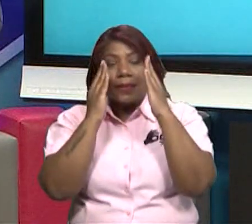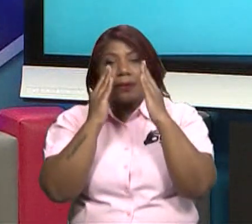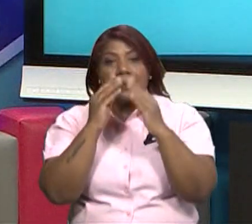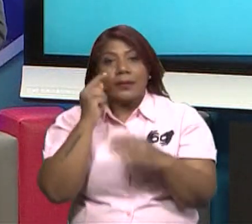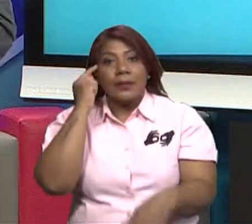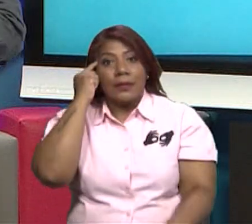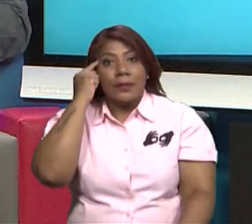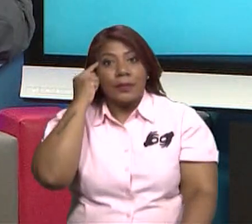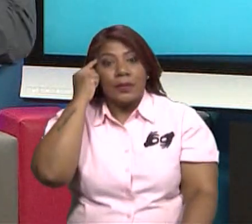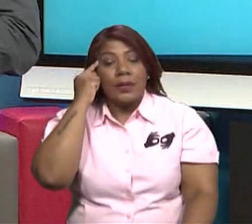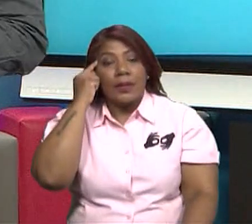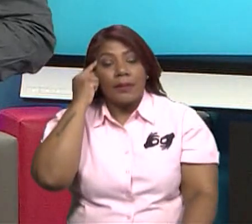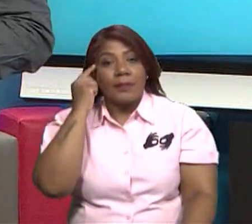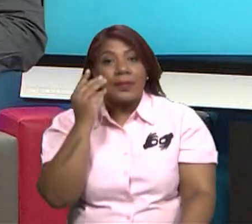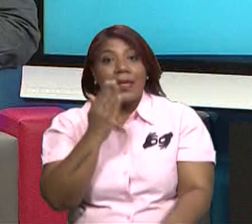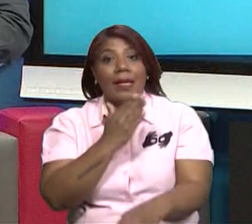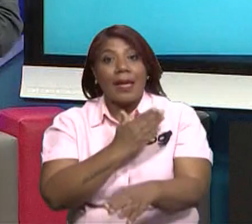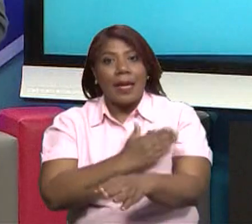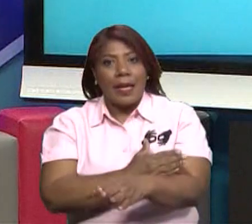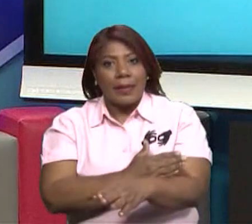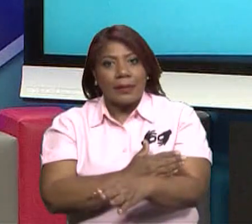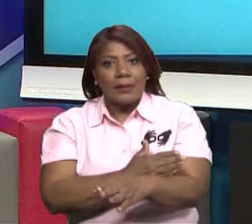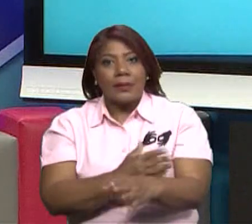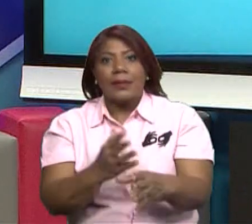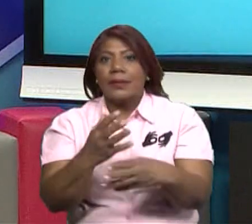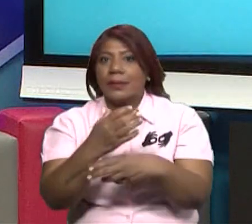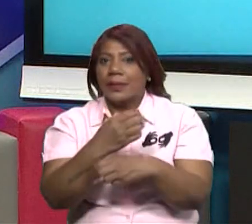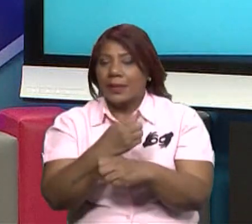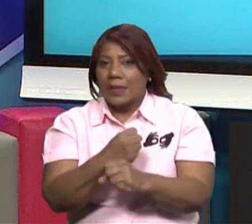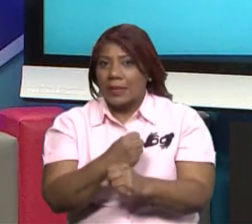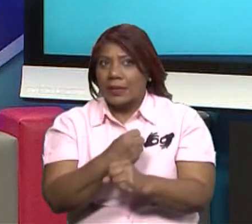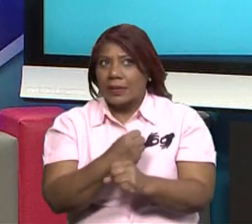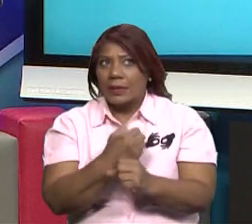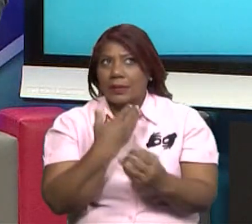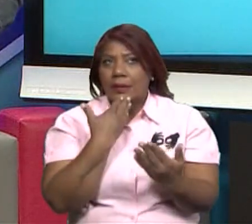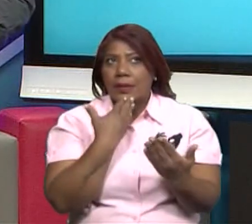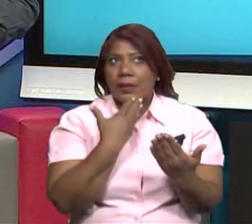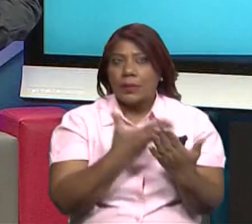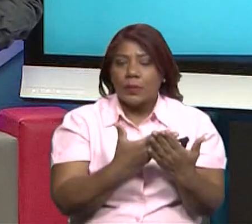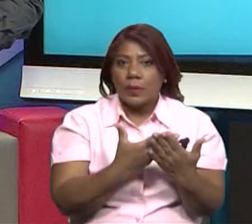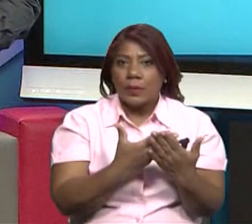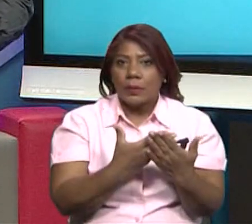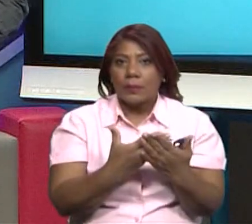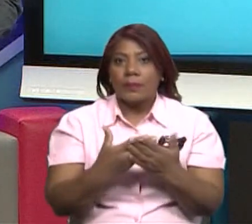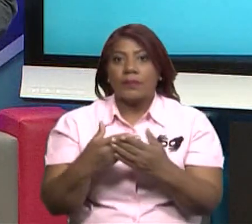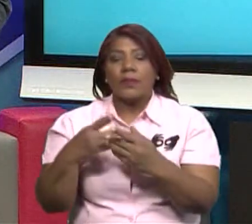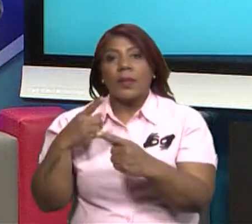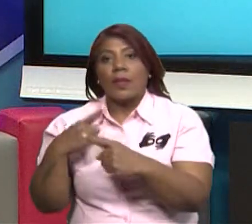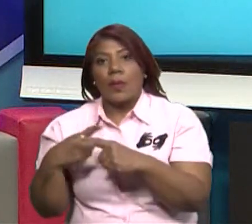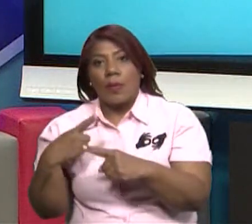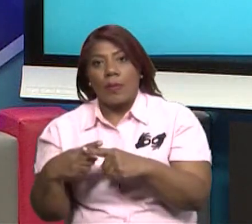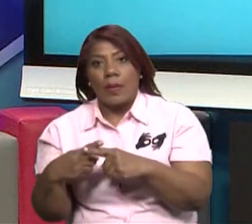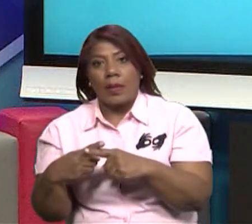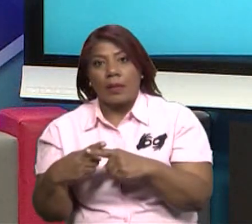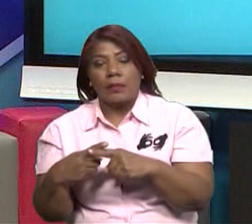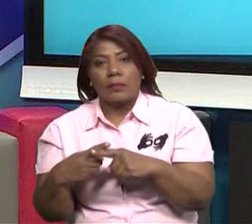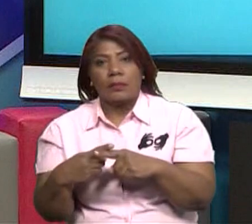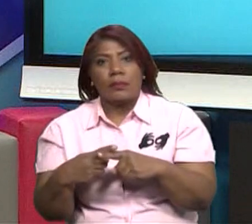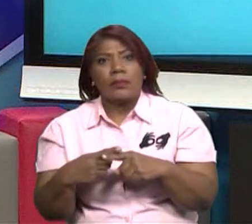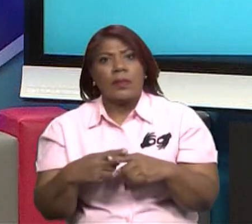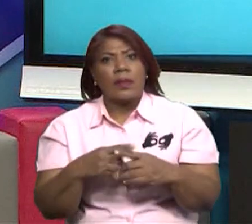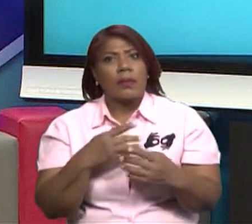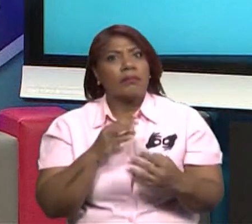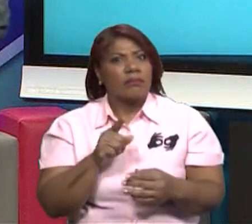conciencia sobre todas nuestras actividades como seres humanos y cómo perjudicamos nuestro ecosistema.